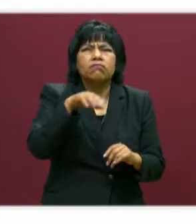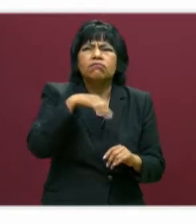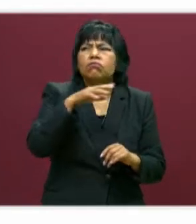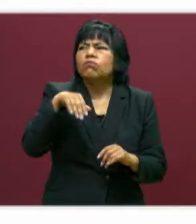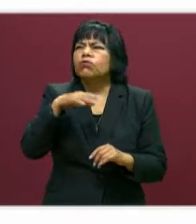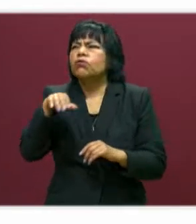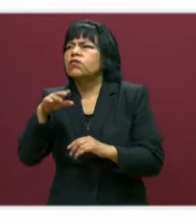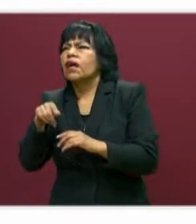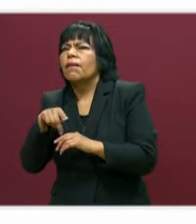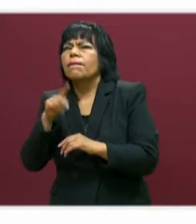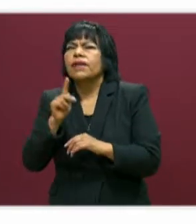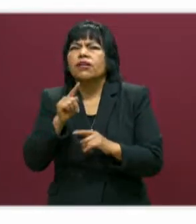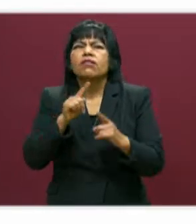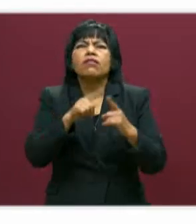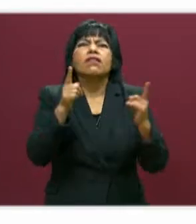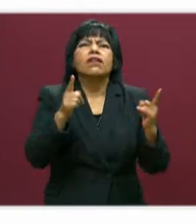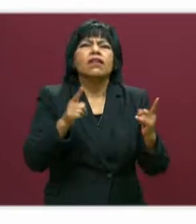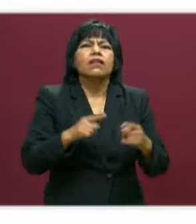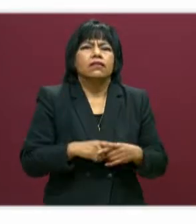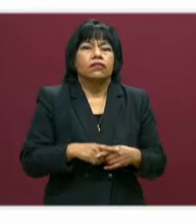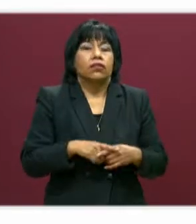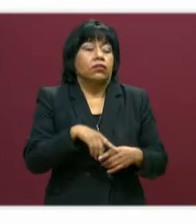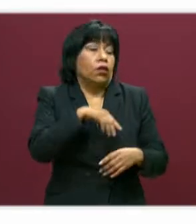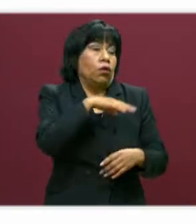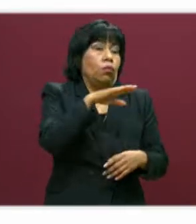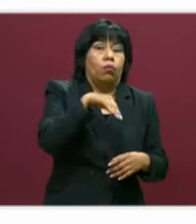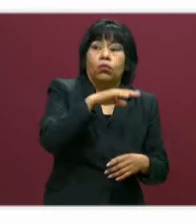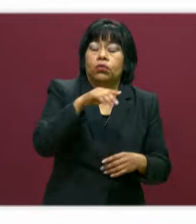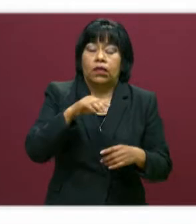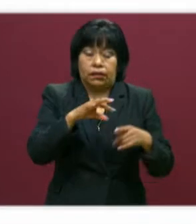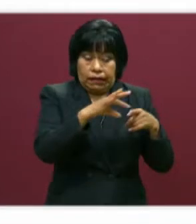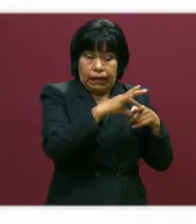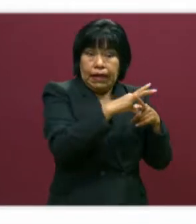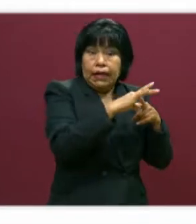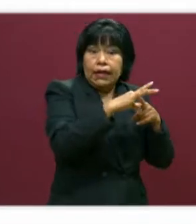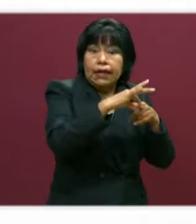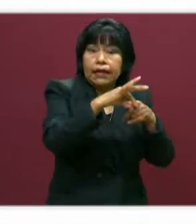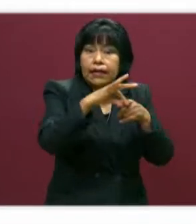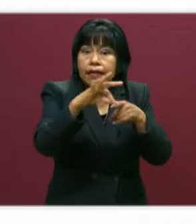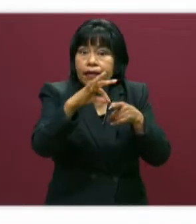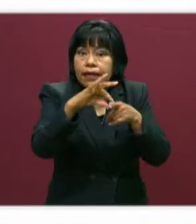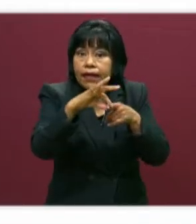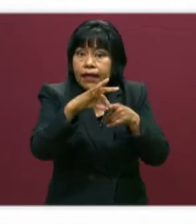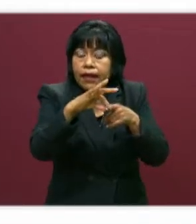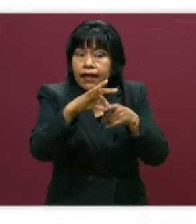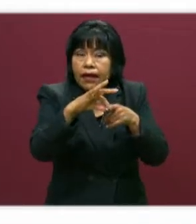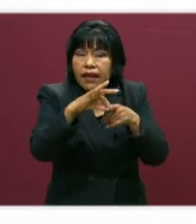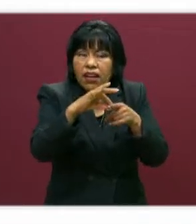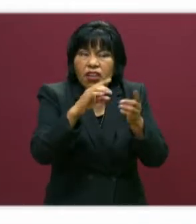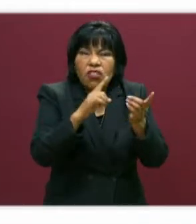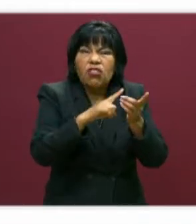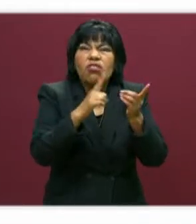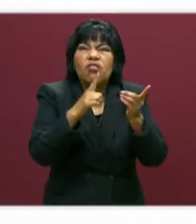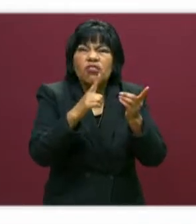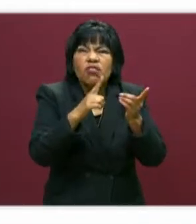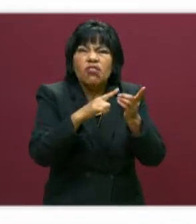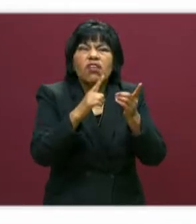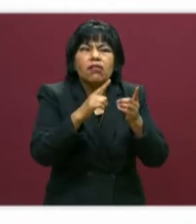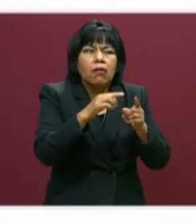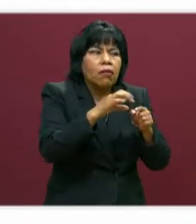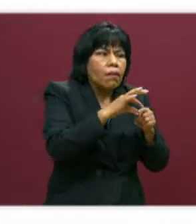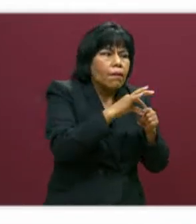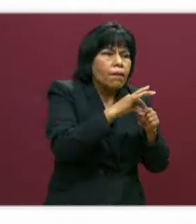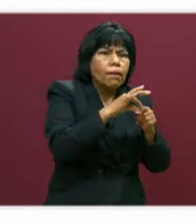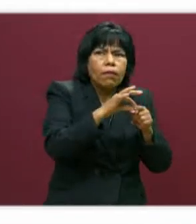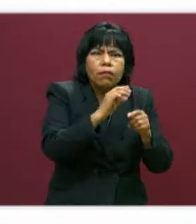son los protagonistas? Pues son los exploradores. El guía solamente le va orientando, le va orientando. Pero